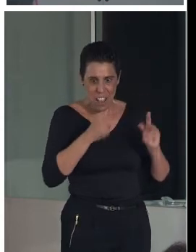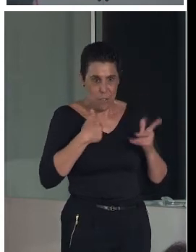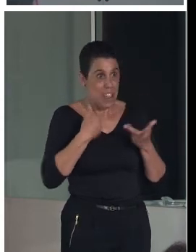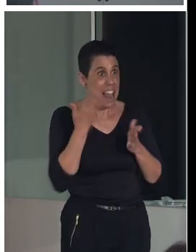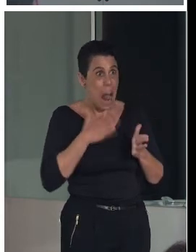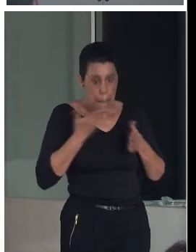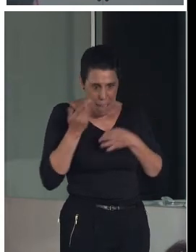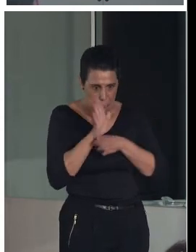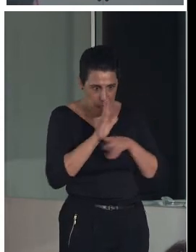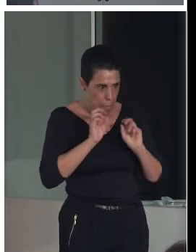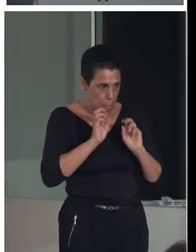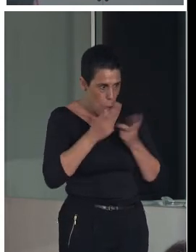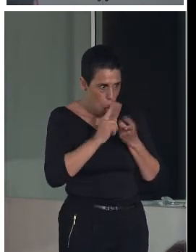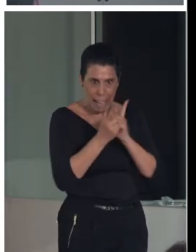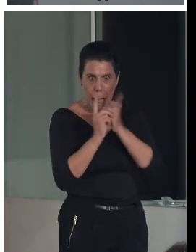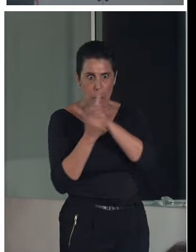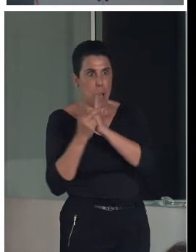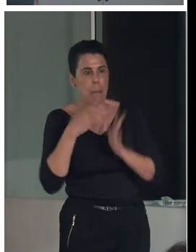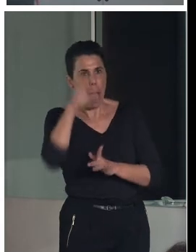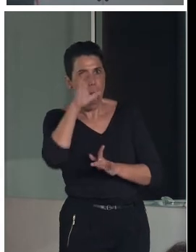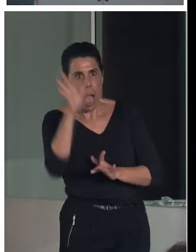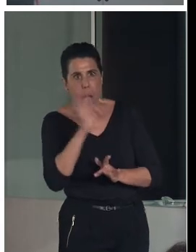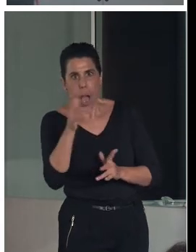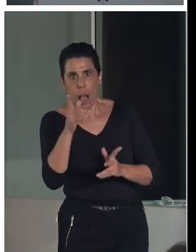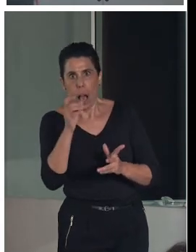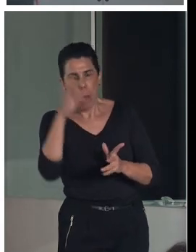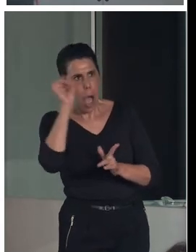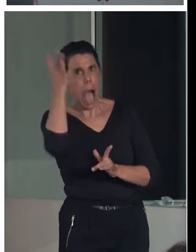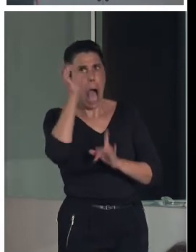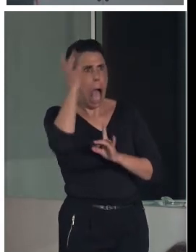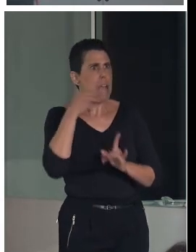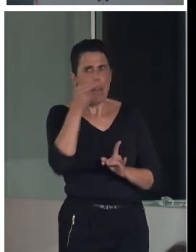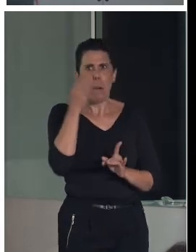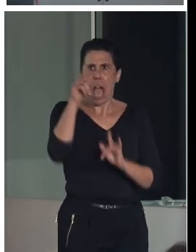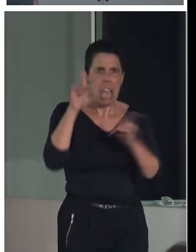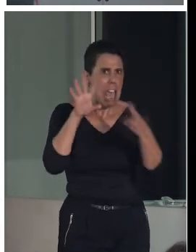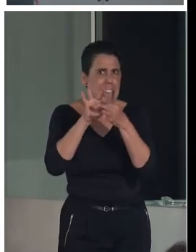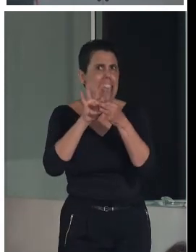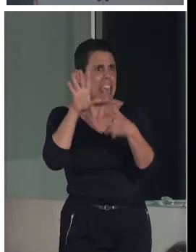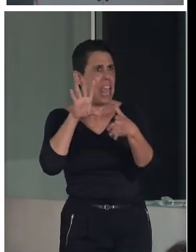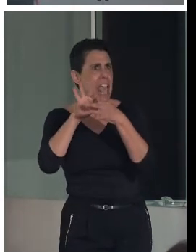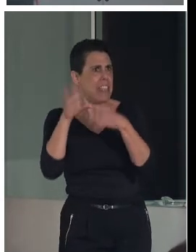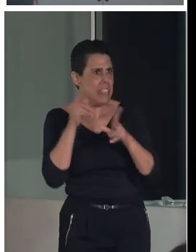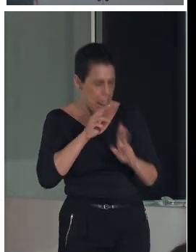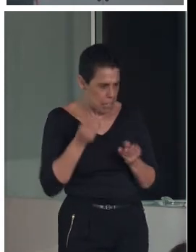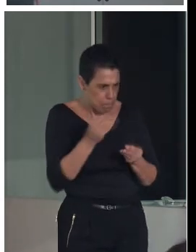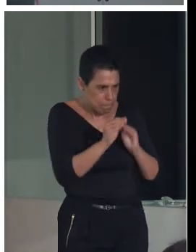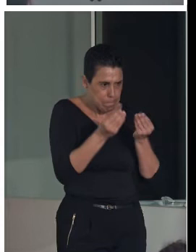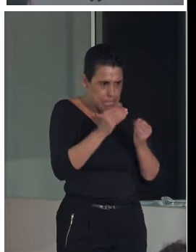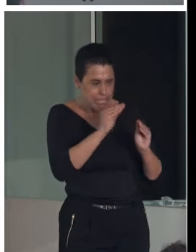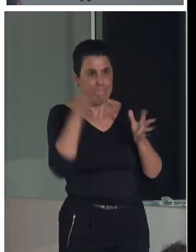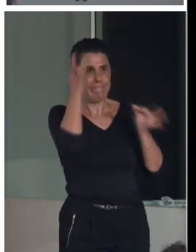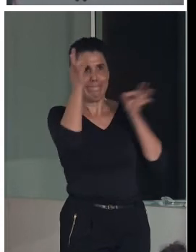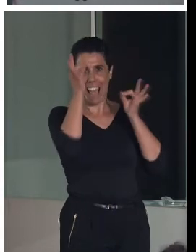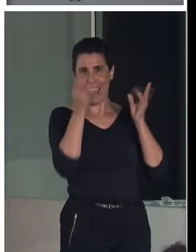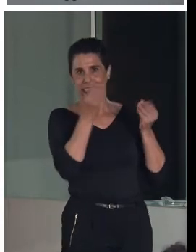sepáis, porque, claro, cada cosa que oía decía, «Ah, pues mira, esto también me interesa y esto también quiero poner un detalle, ¿no?».